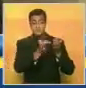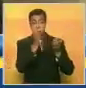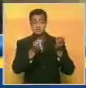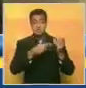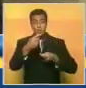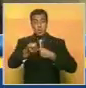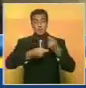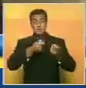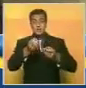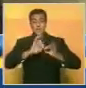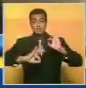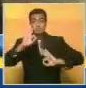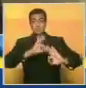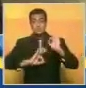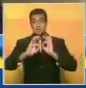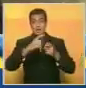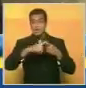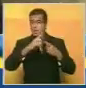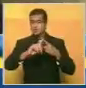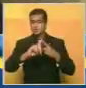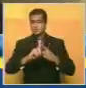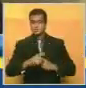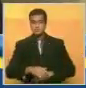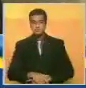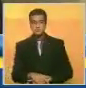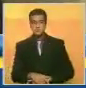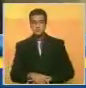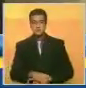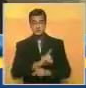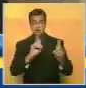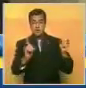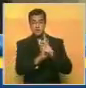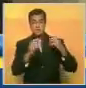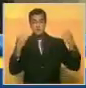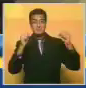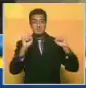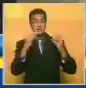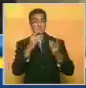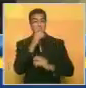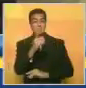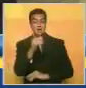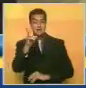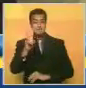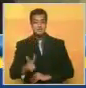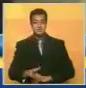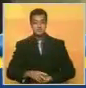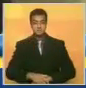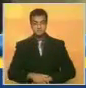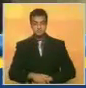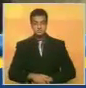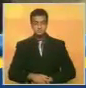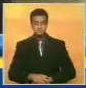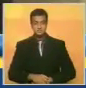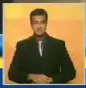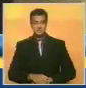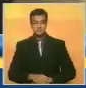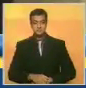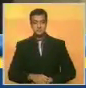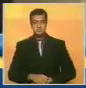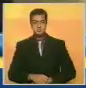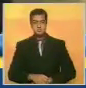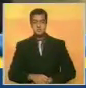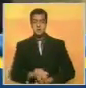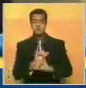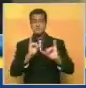comerciales, turísticas y otras, se ha convertido en una práctica perversa en nuestro país. Y las